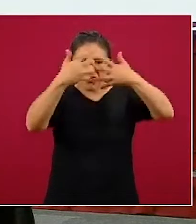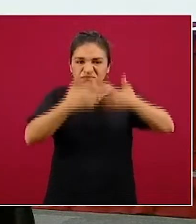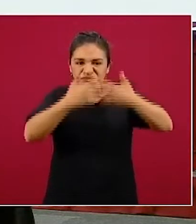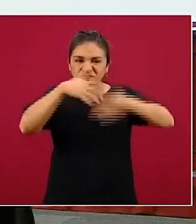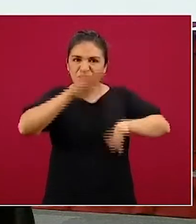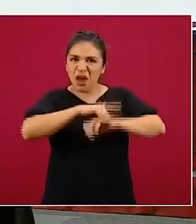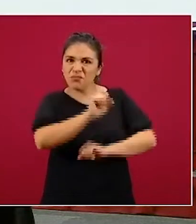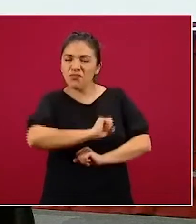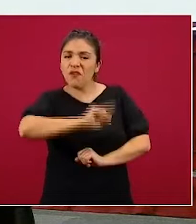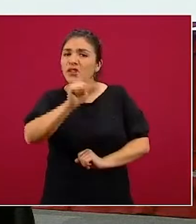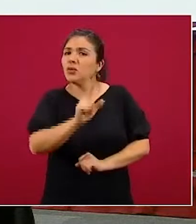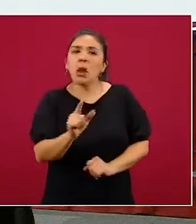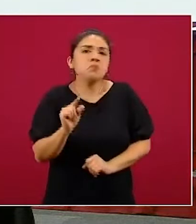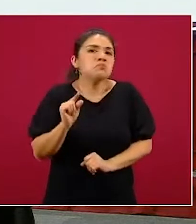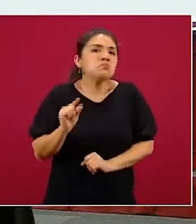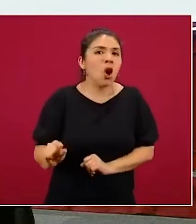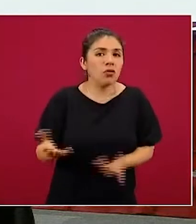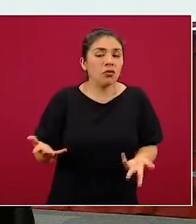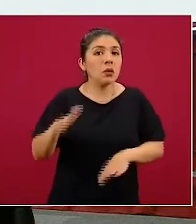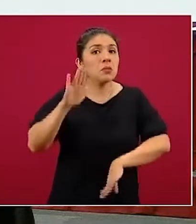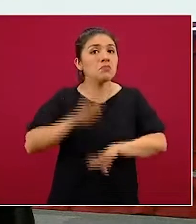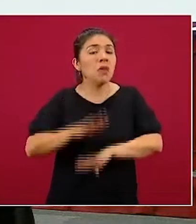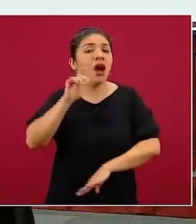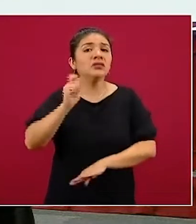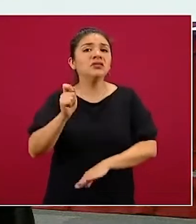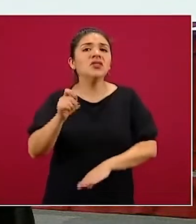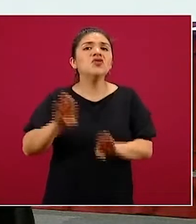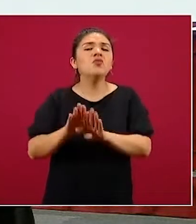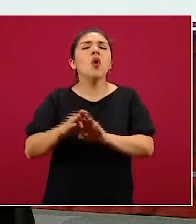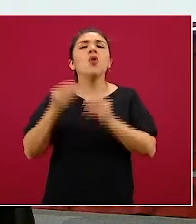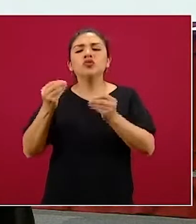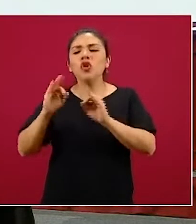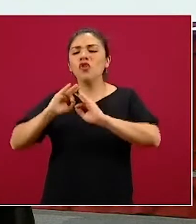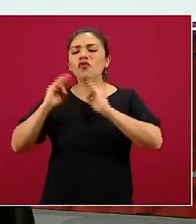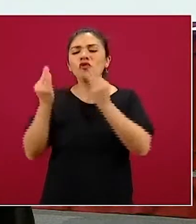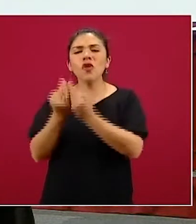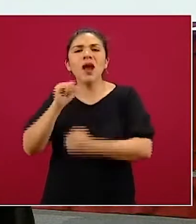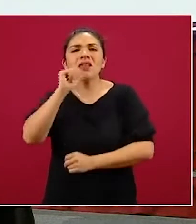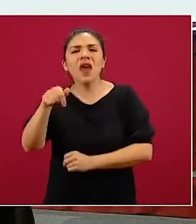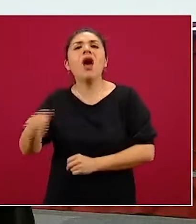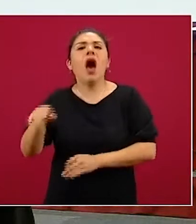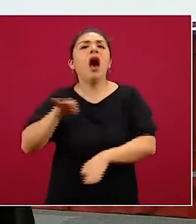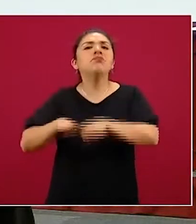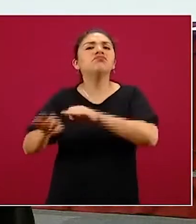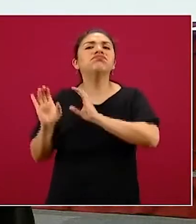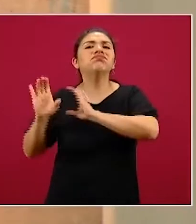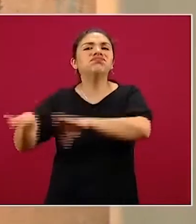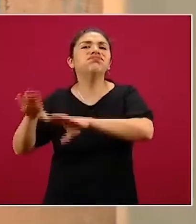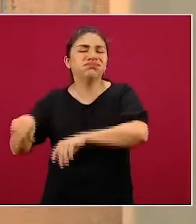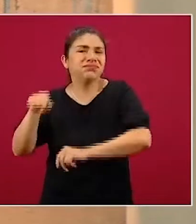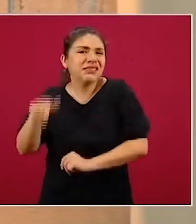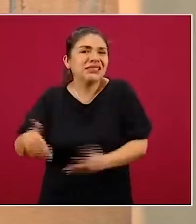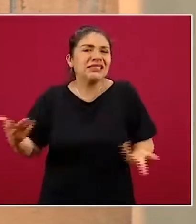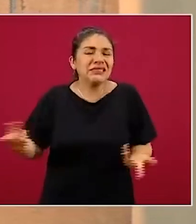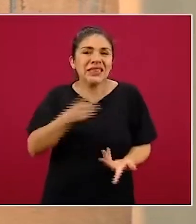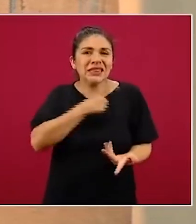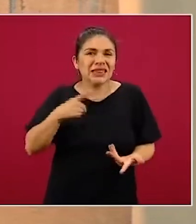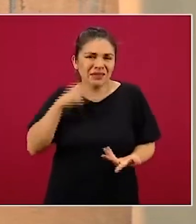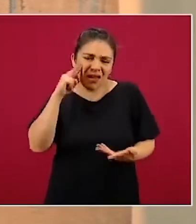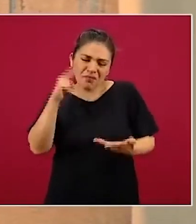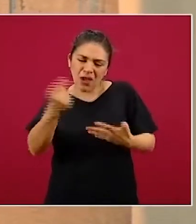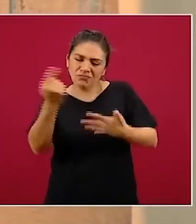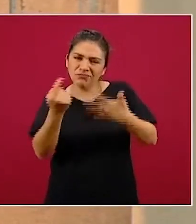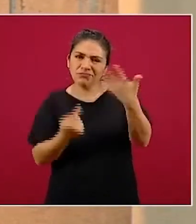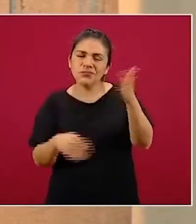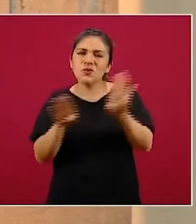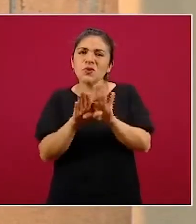y hay una alta presencia también en el sector informal. Entonces, todos estos factores tienen que considerarse en el momento en que se